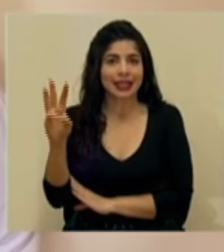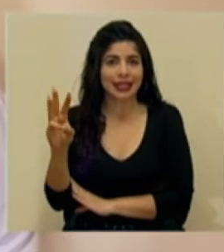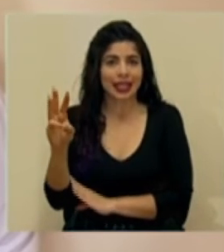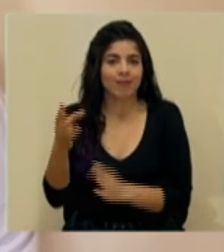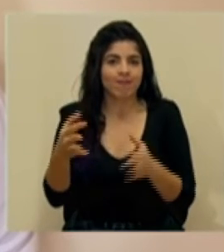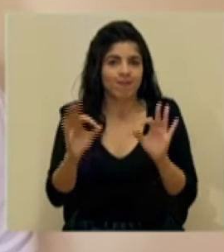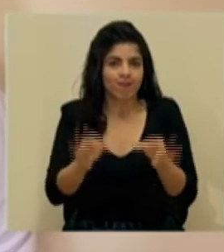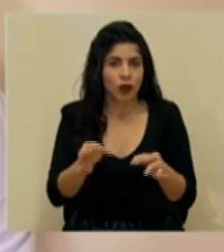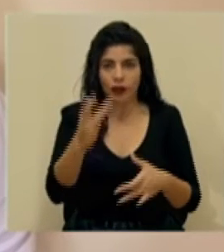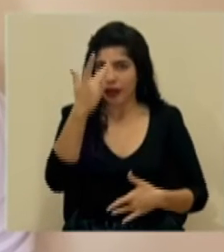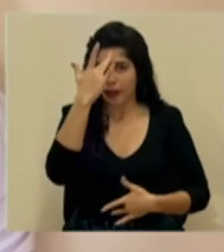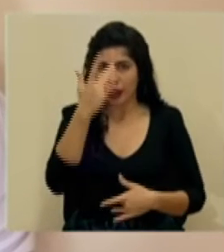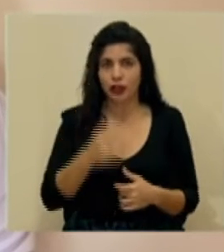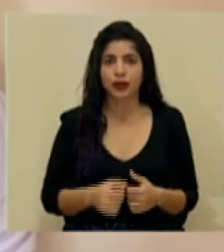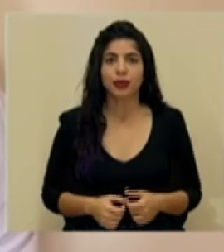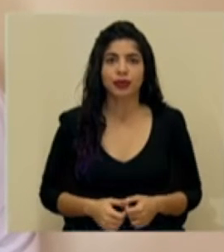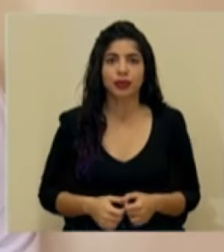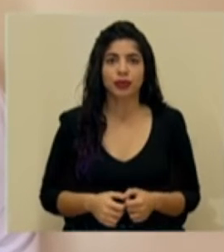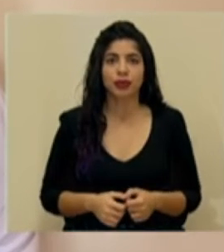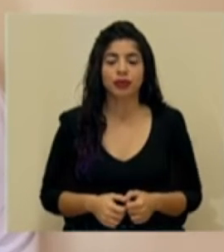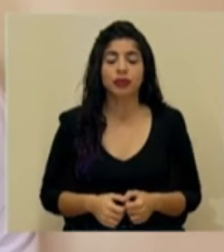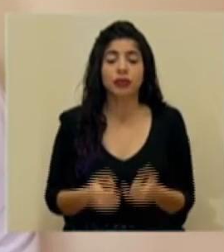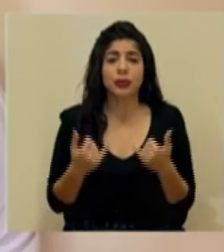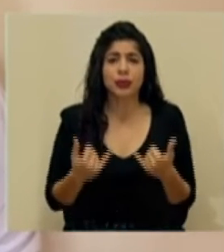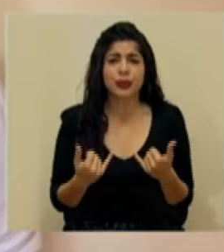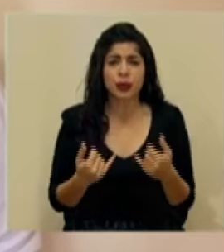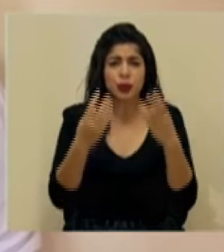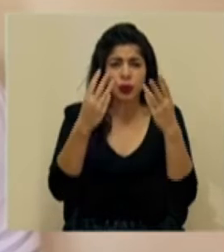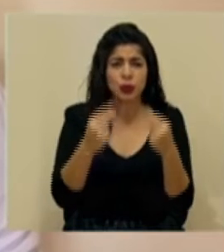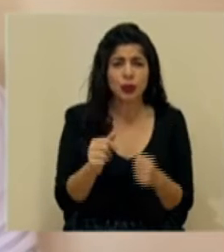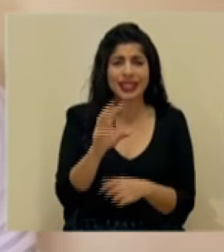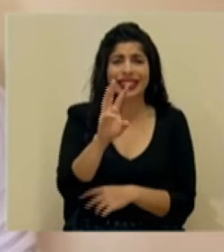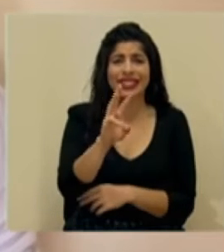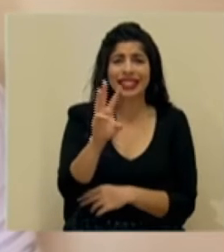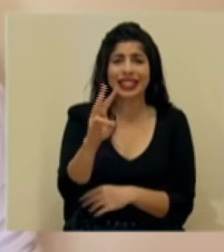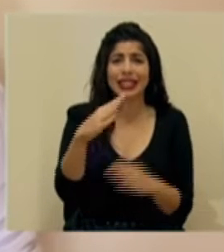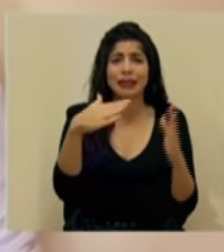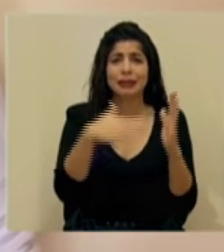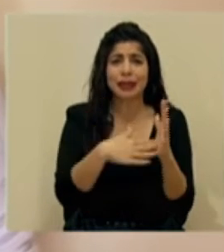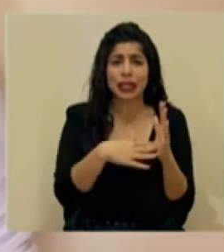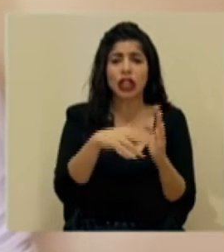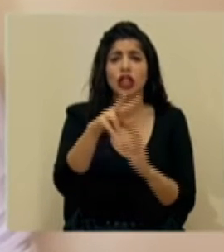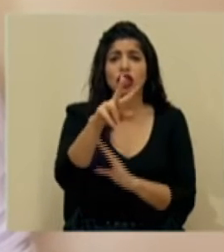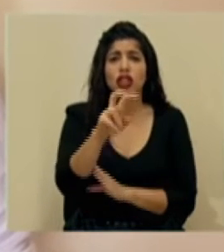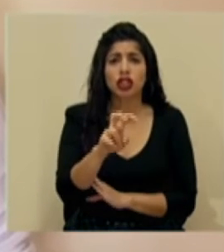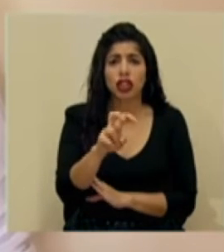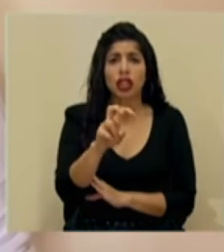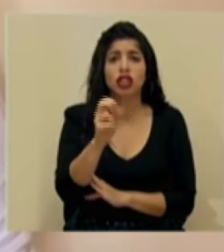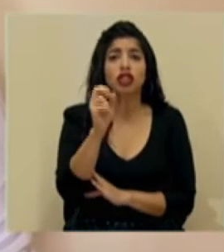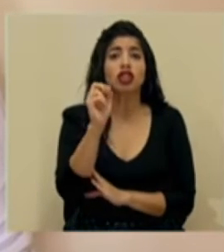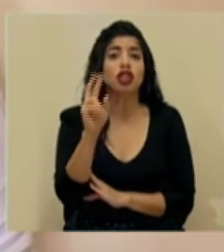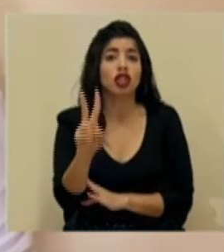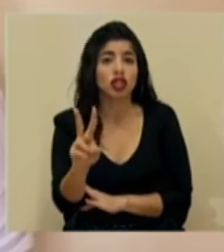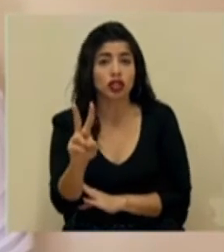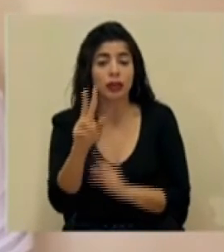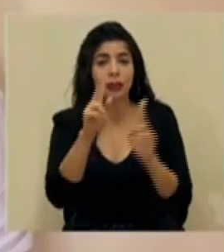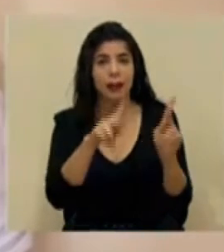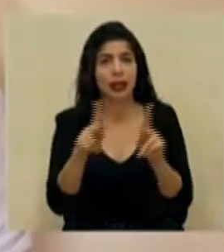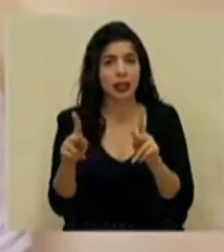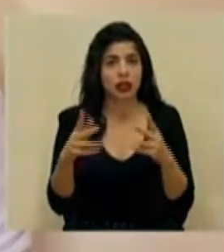confirmados. Se contabilizan 66.202 personas